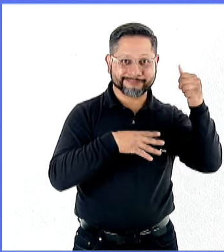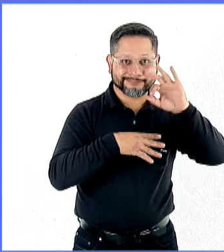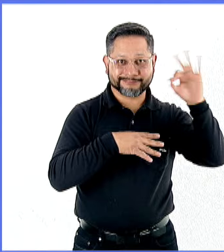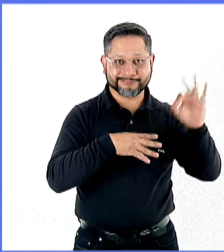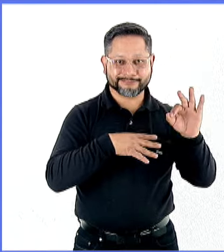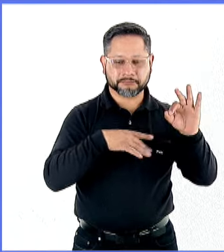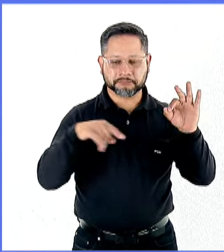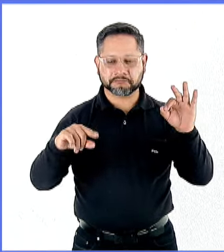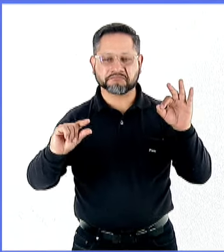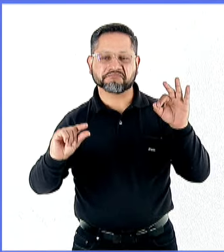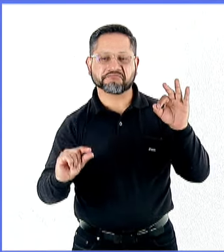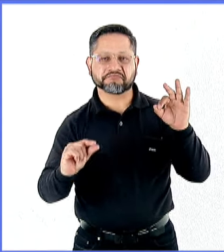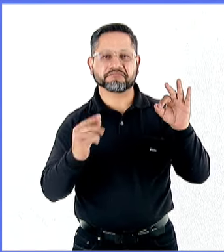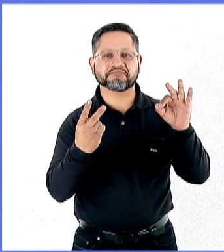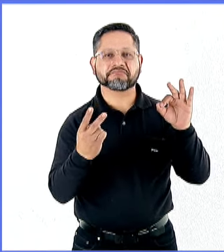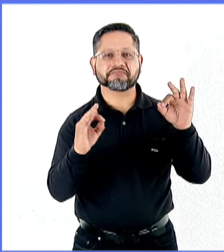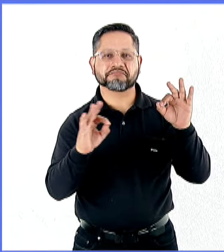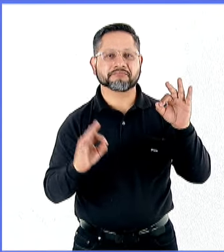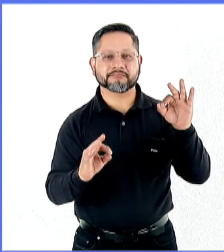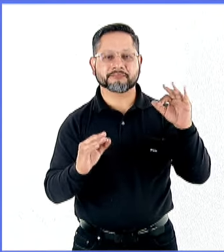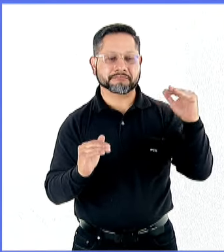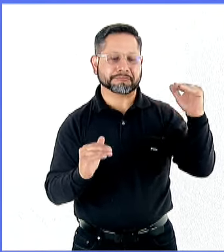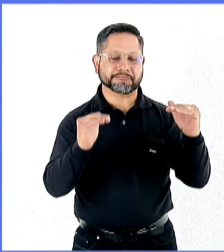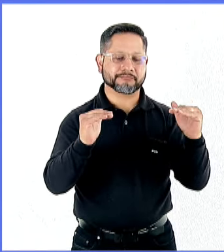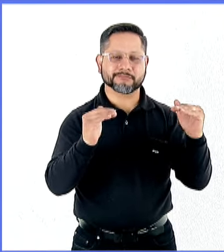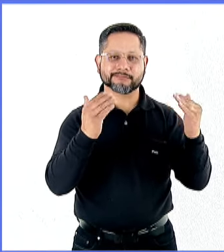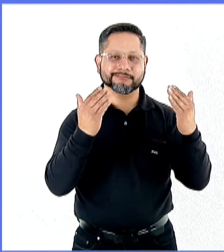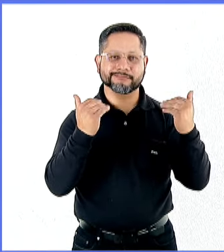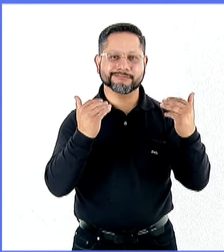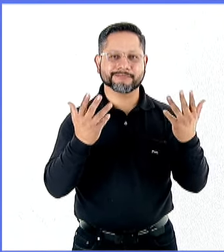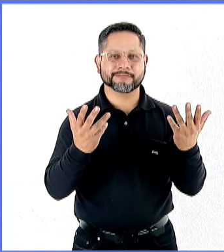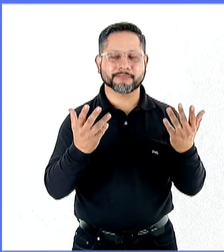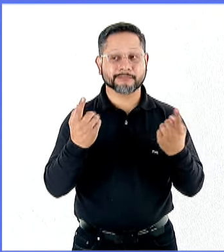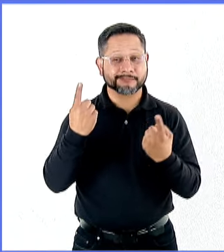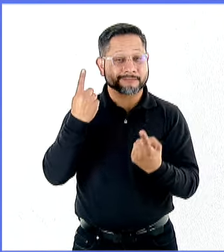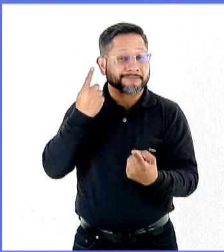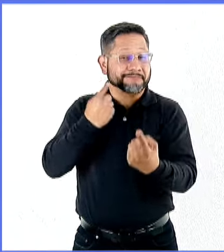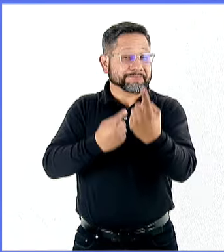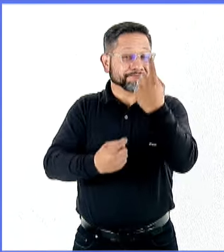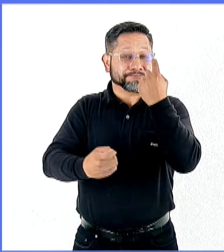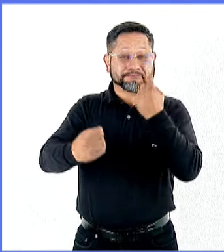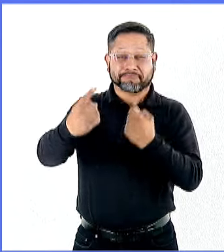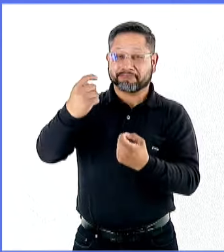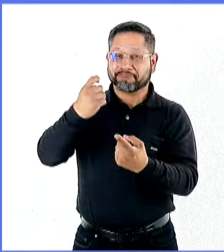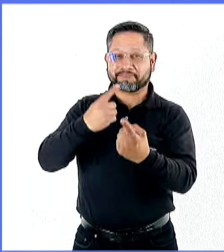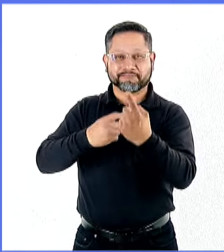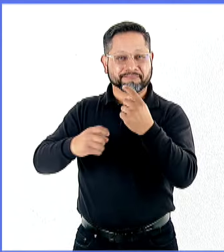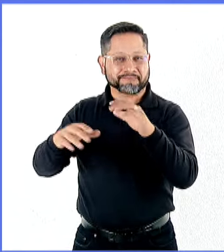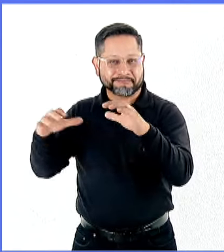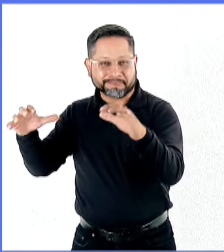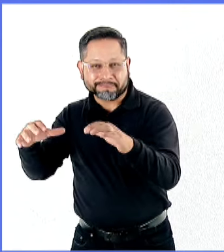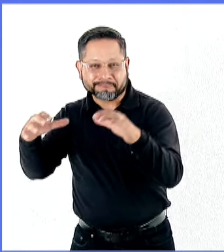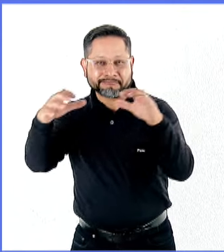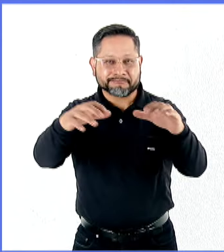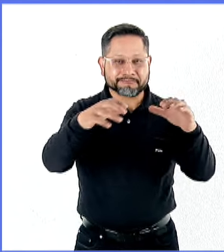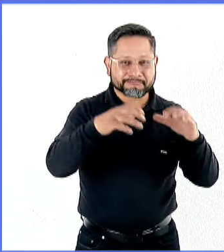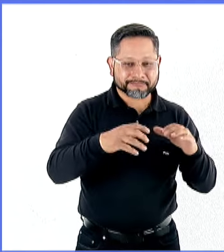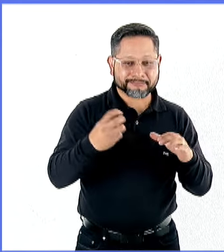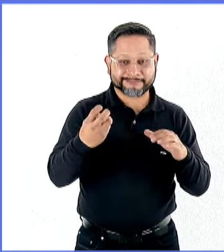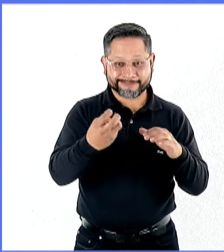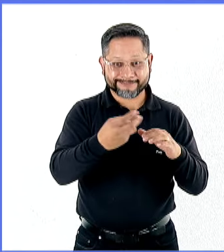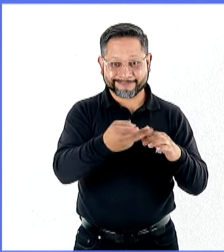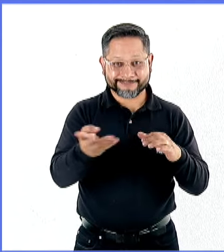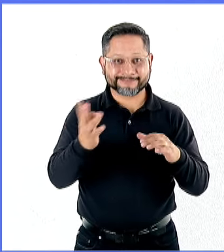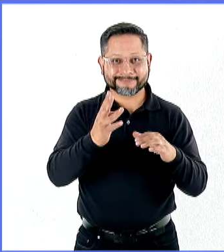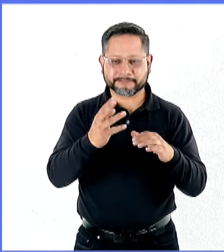Entonces, que tenemos es un secto o varios sectores, pero muy contados, que son exitosos en este modelo, pero que no ha